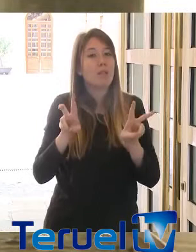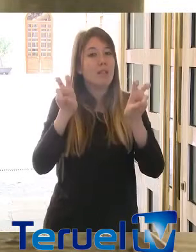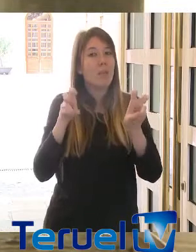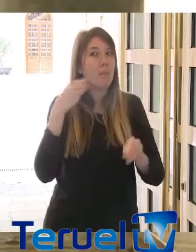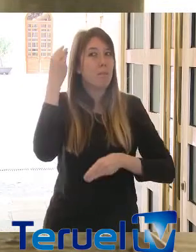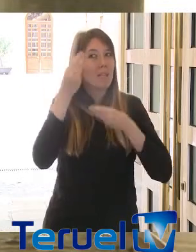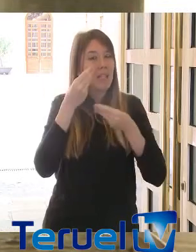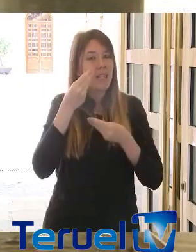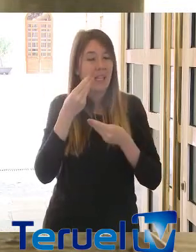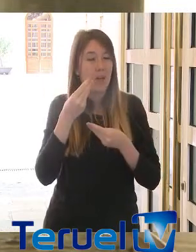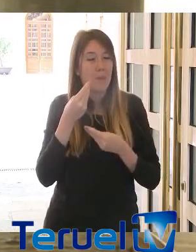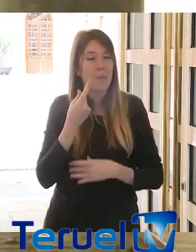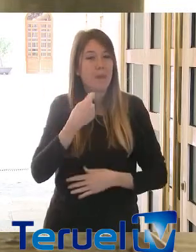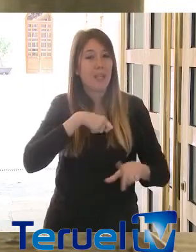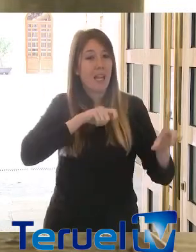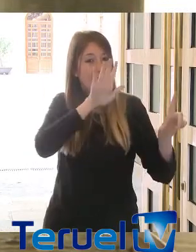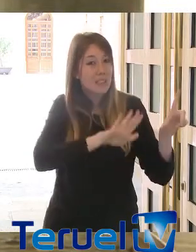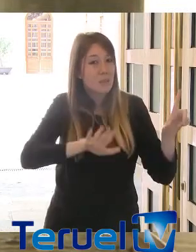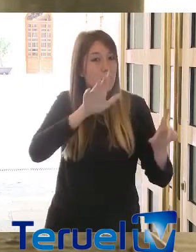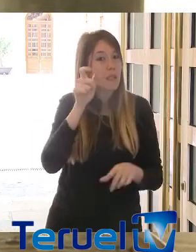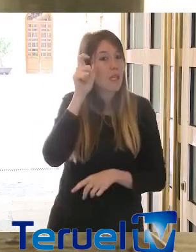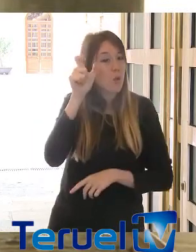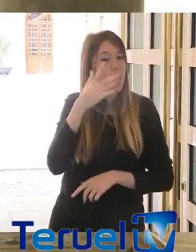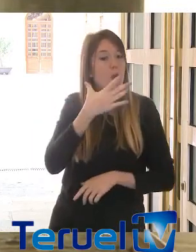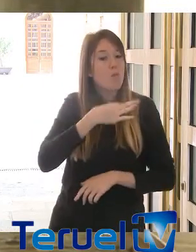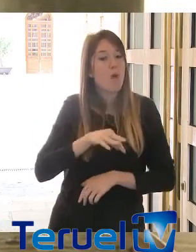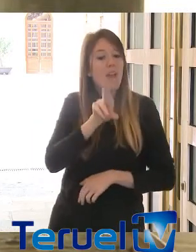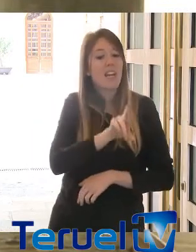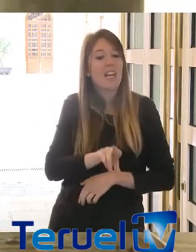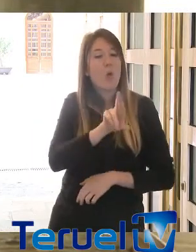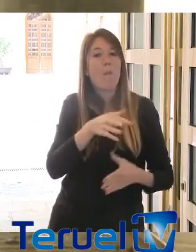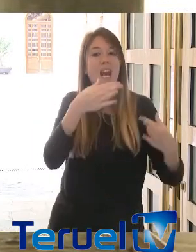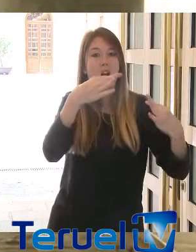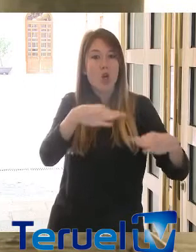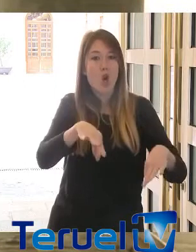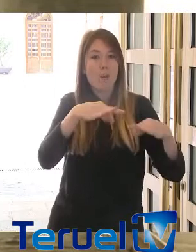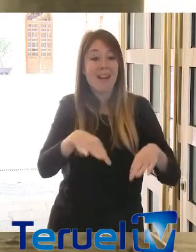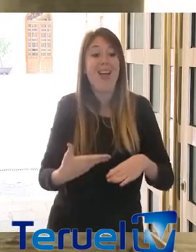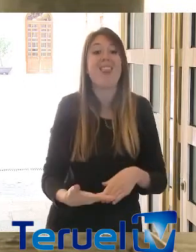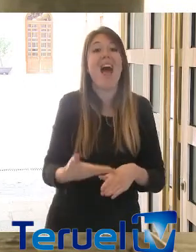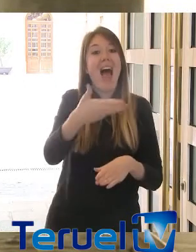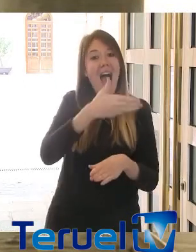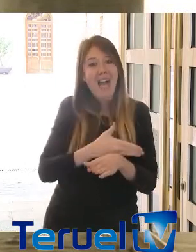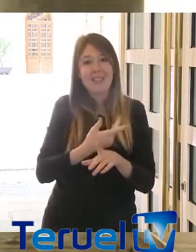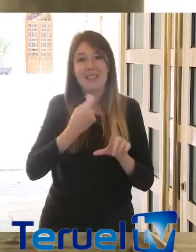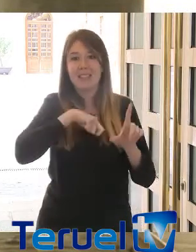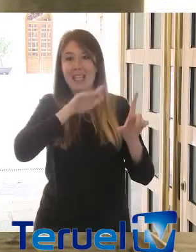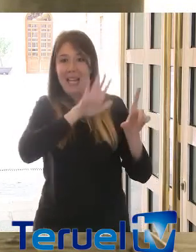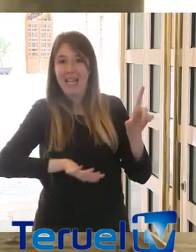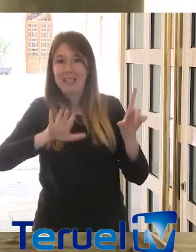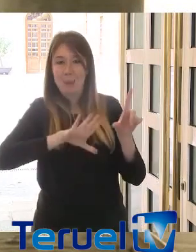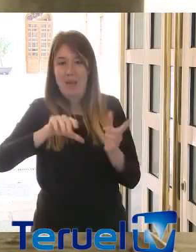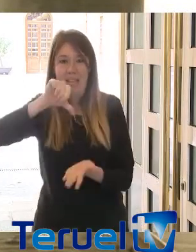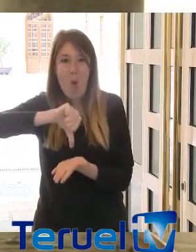creo, sinceramente, que la España rural puede recuperar la normalidad antes que la España urbana.